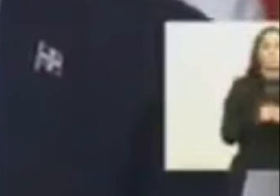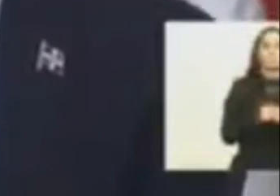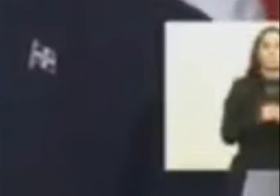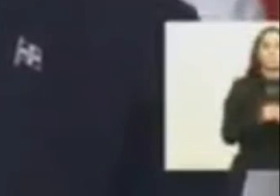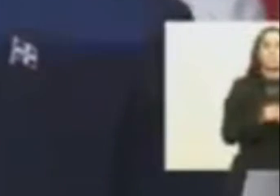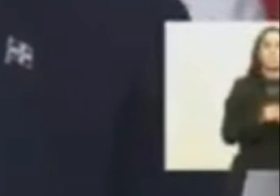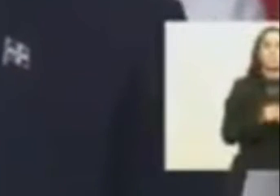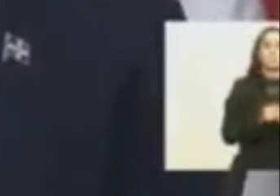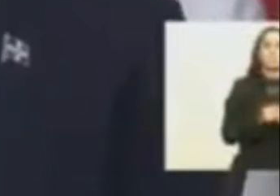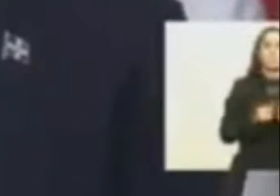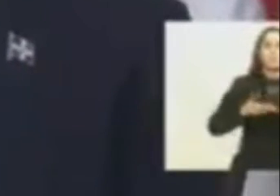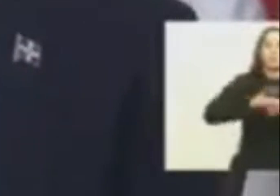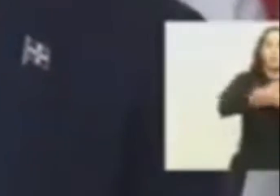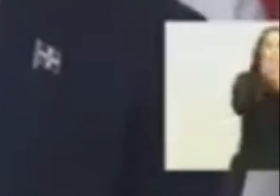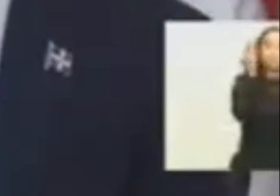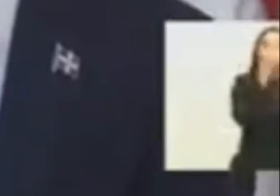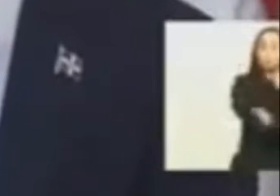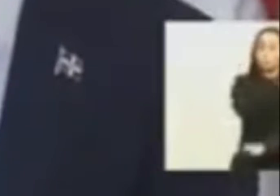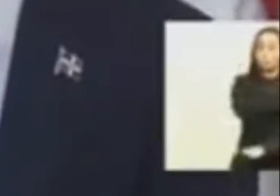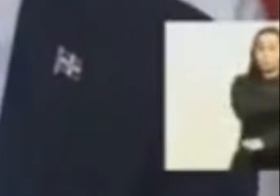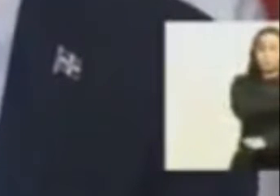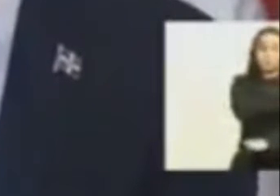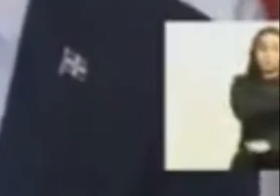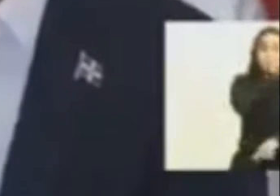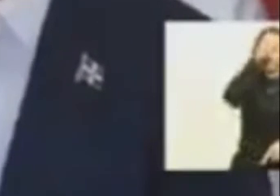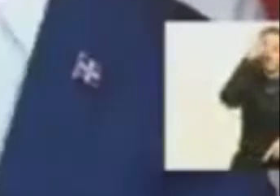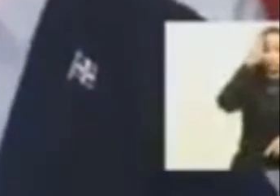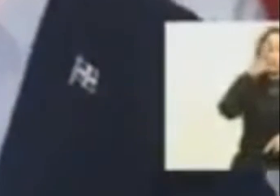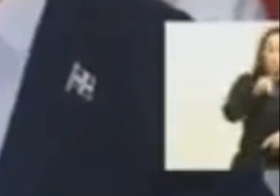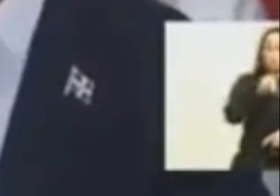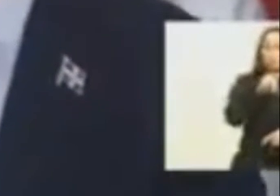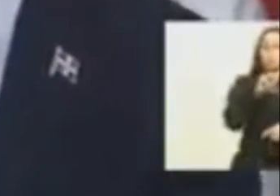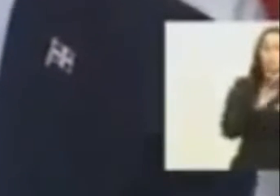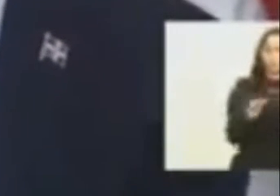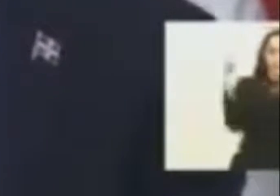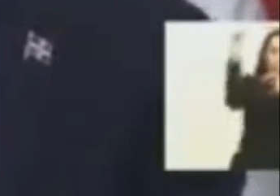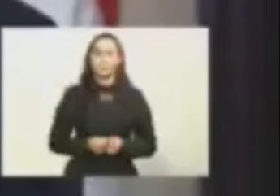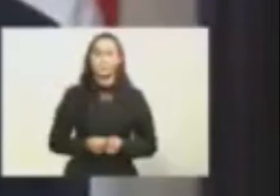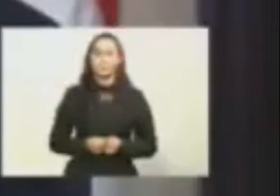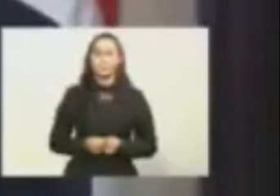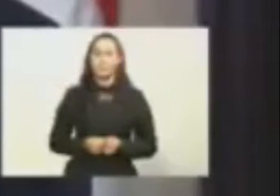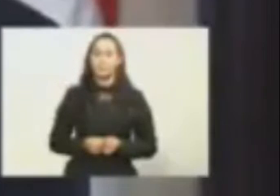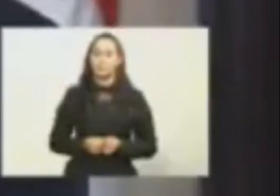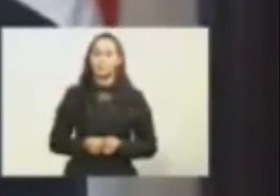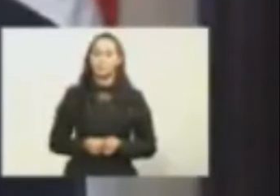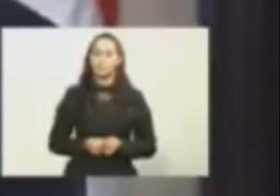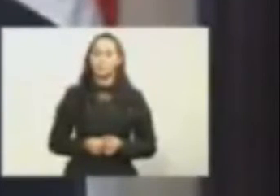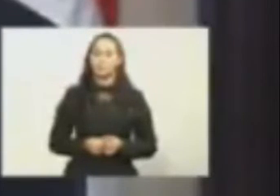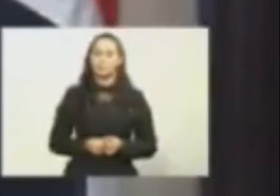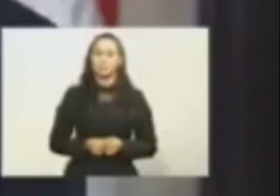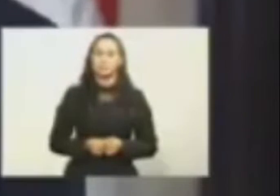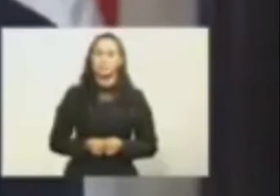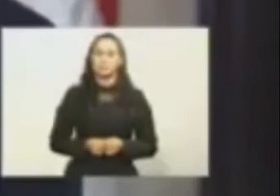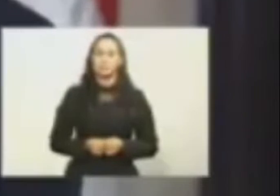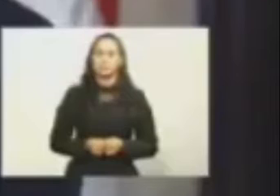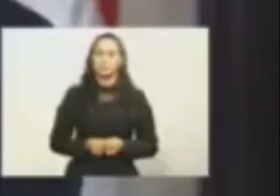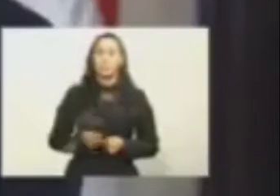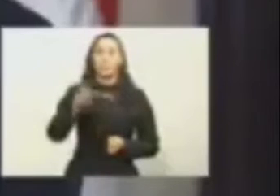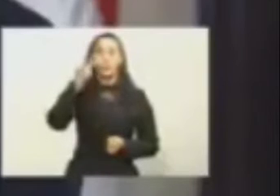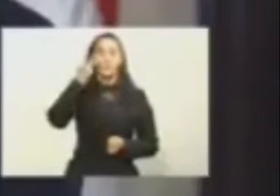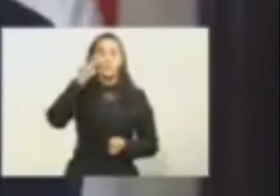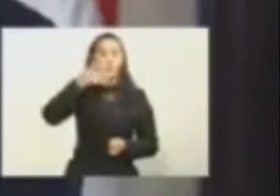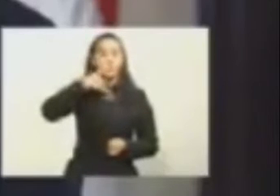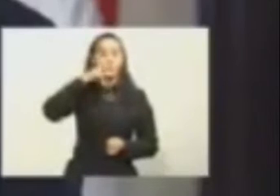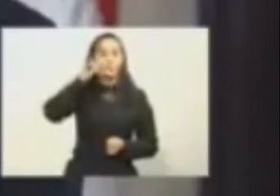permitir aquí. No hay rango aquí que puede estar por encima de la ley. Es que el cabo de la